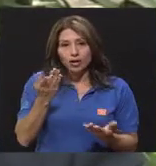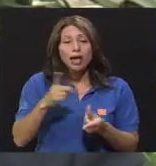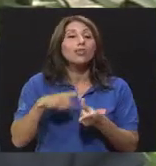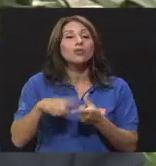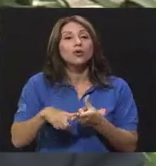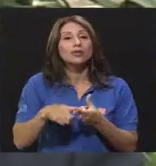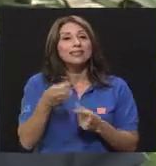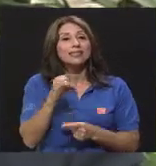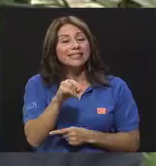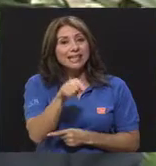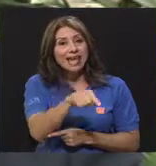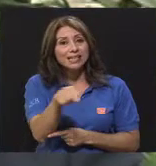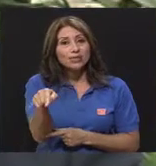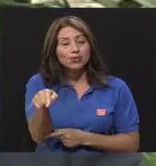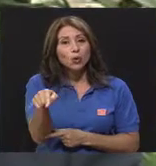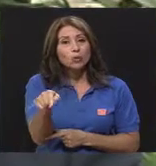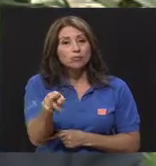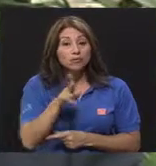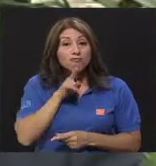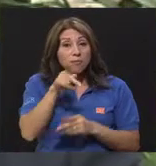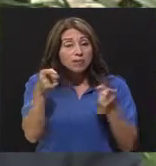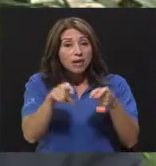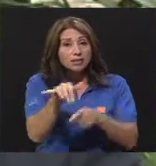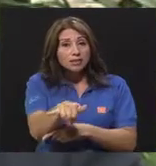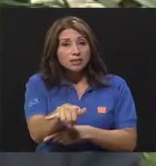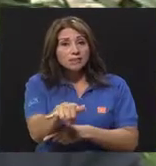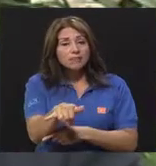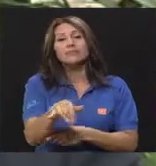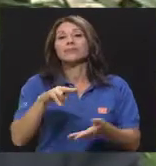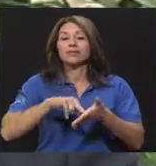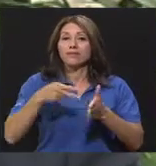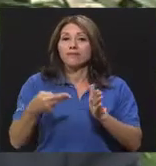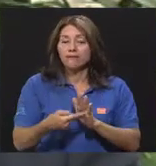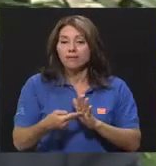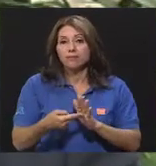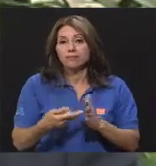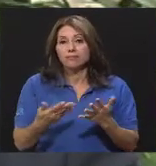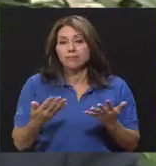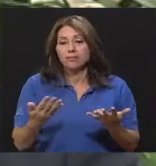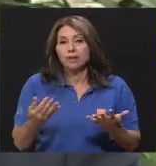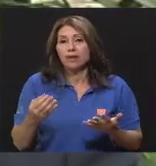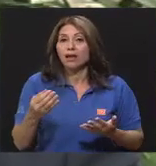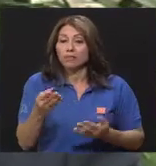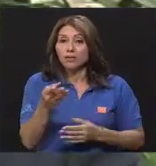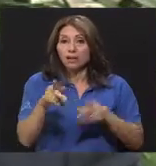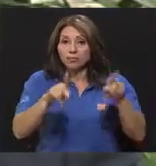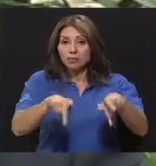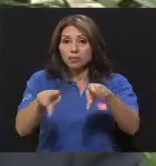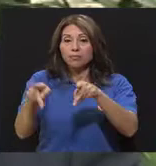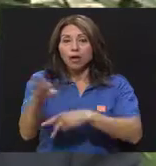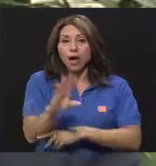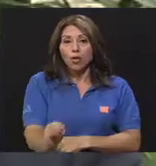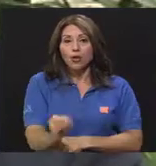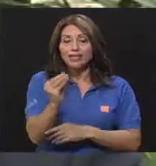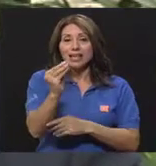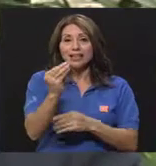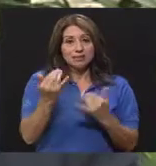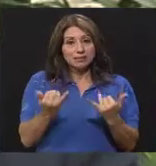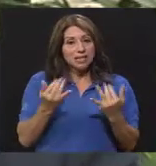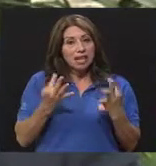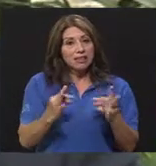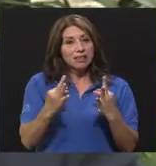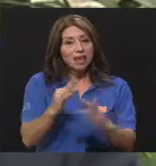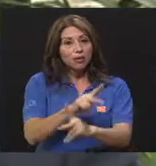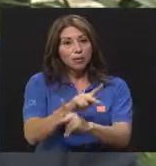Entonces, si esto es así, nos da una idea de que evidentemente los adolescentes están tratando